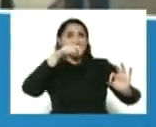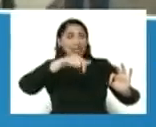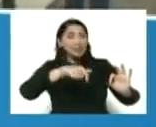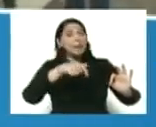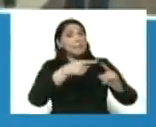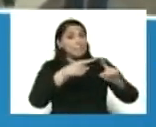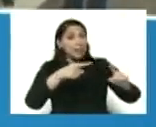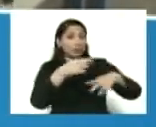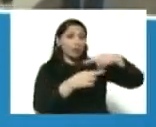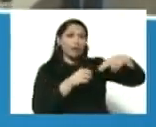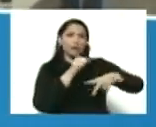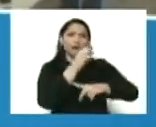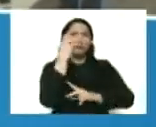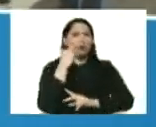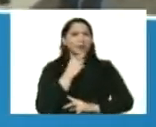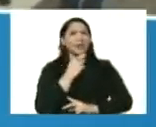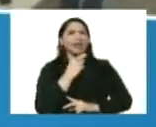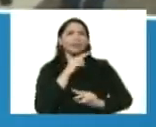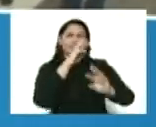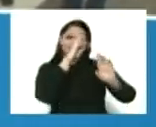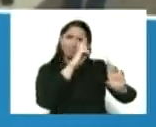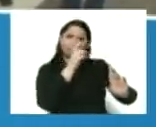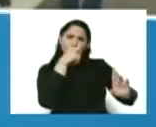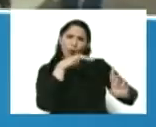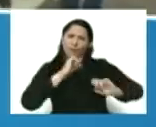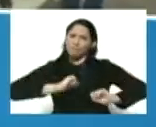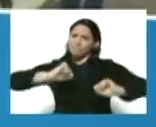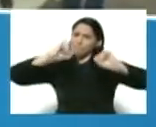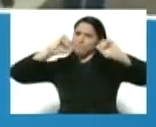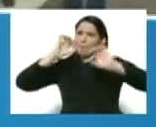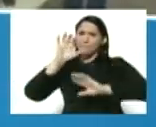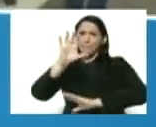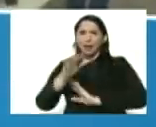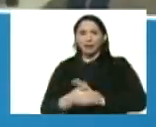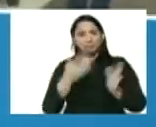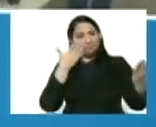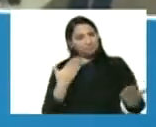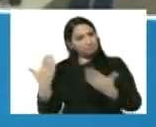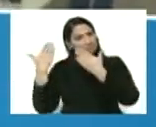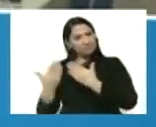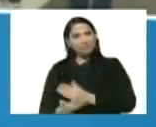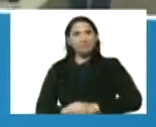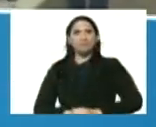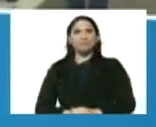la revolución bolivariana cumpliendo con el pueblo. ¡Que viva la patria! ¡Adelante, presidente!